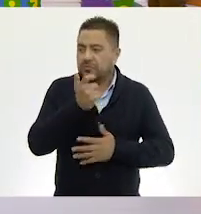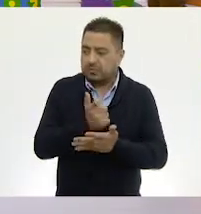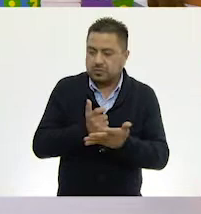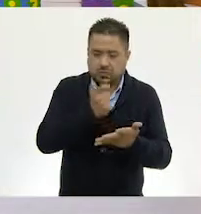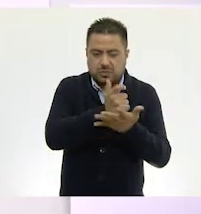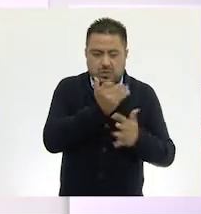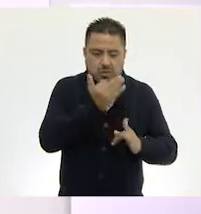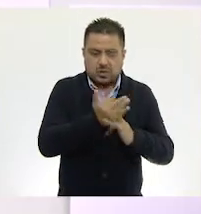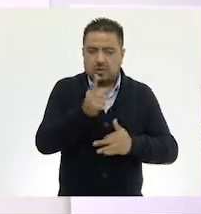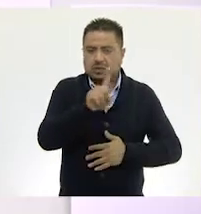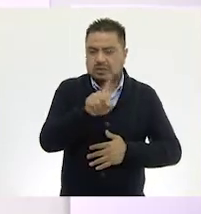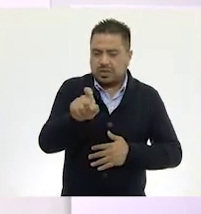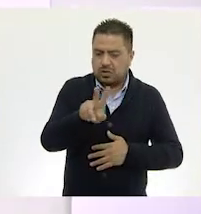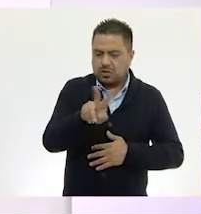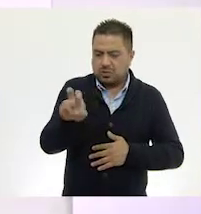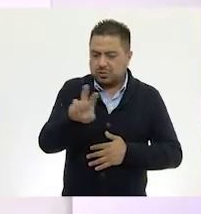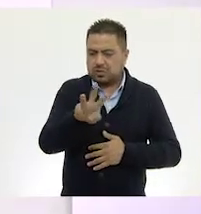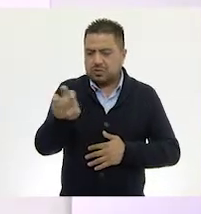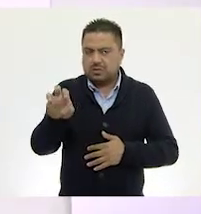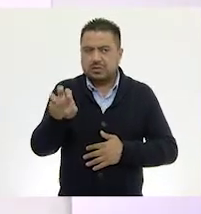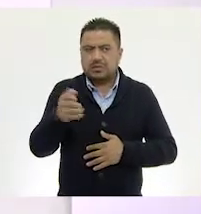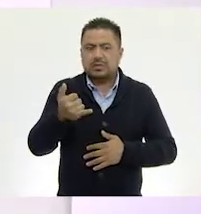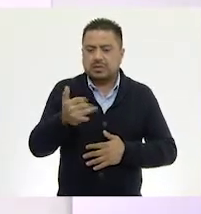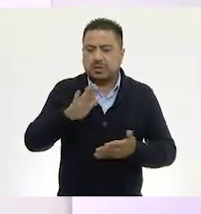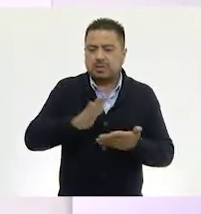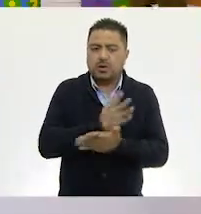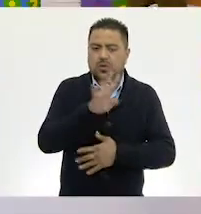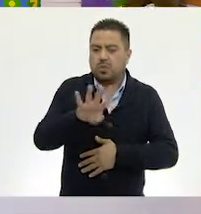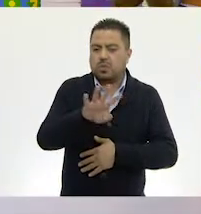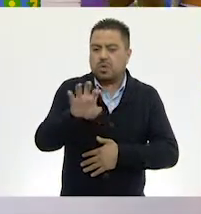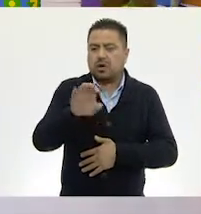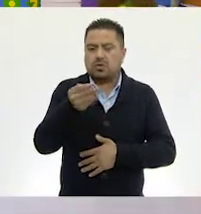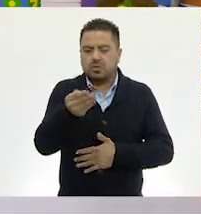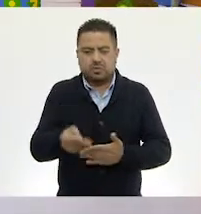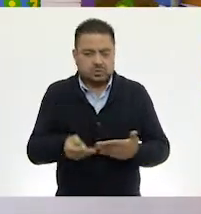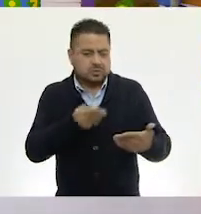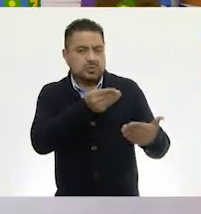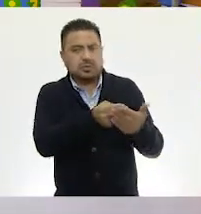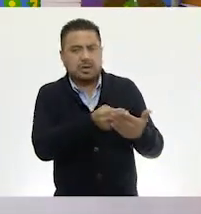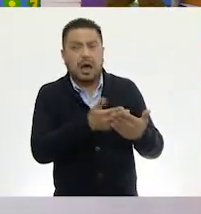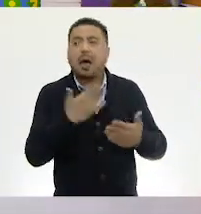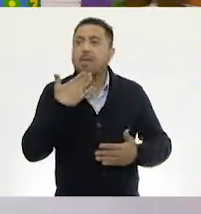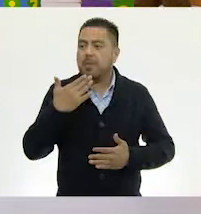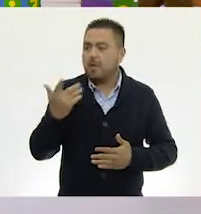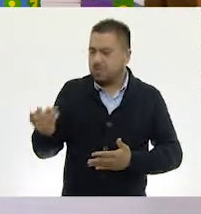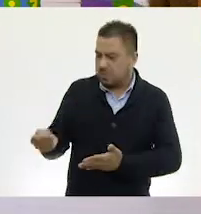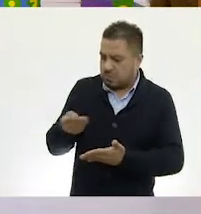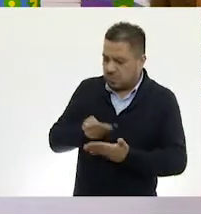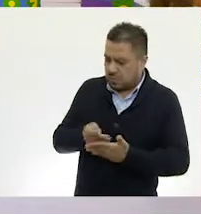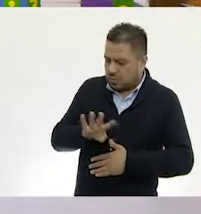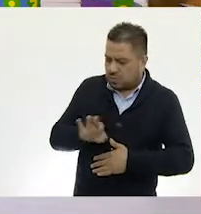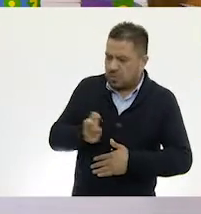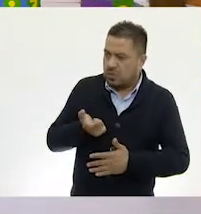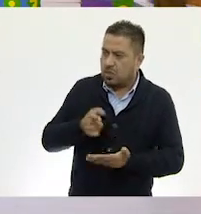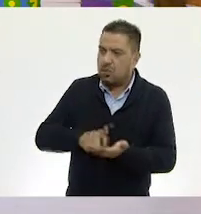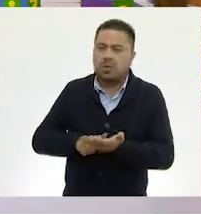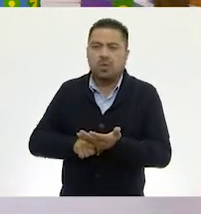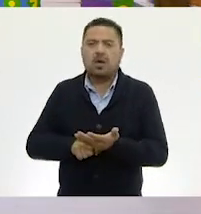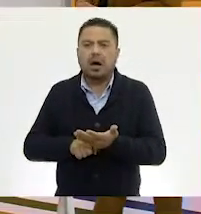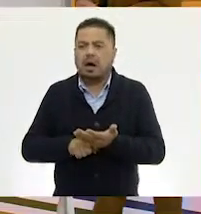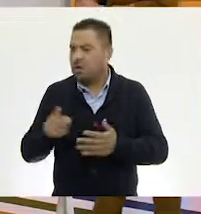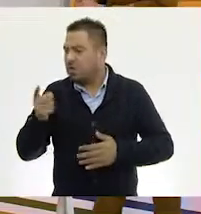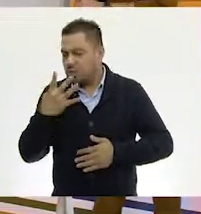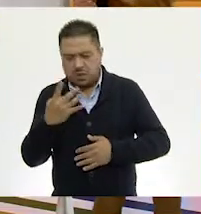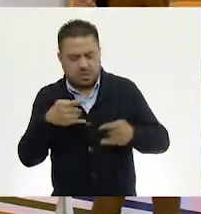de cien, doscientos, trescientos y cuatrocientos pesos. Muy bien. Me entregas cuatrocientos pesos. O sea,